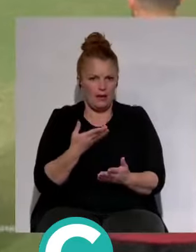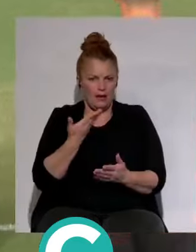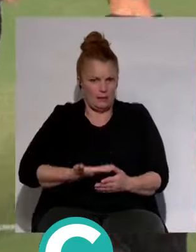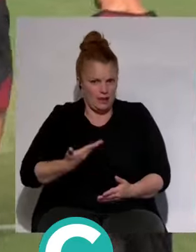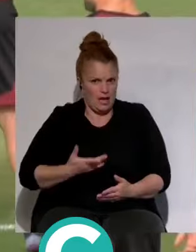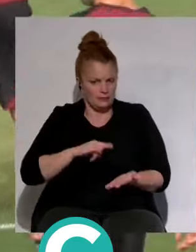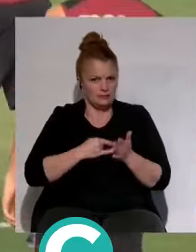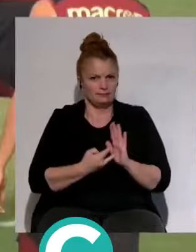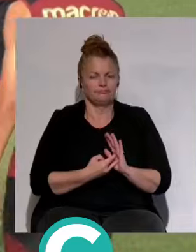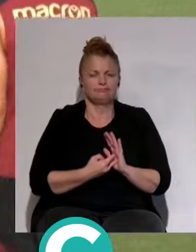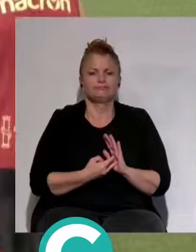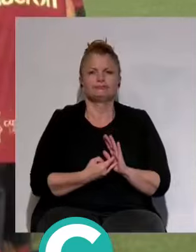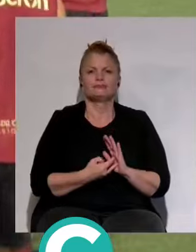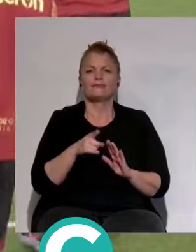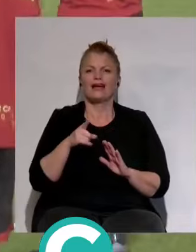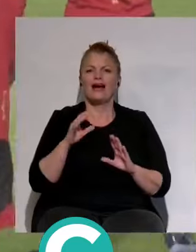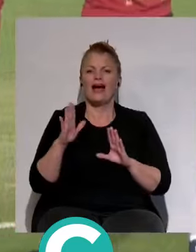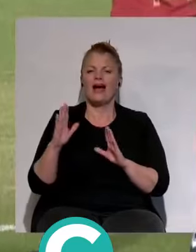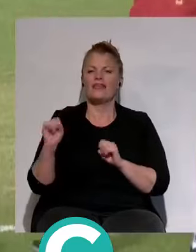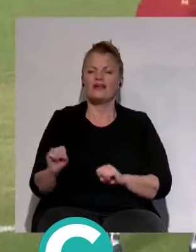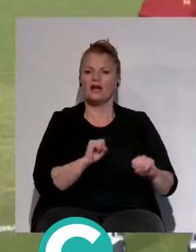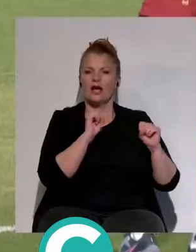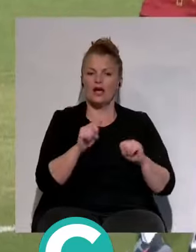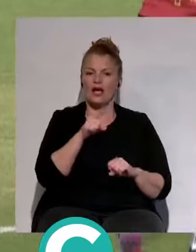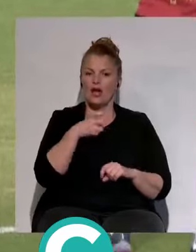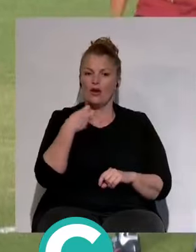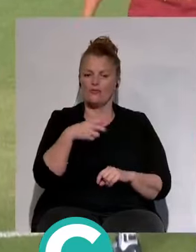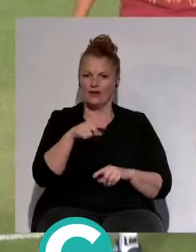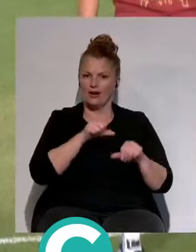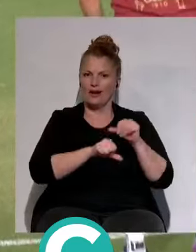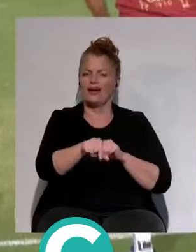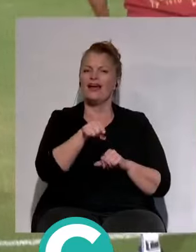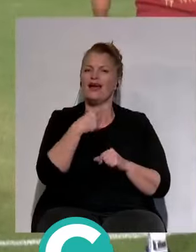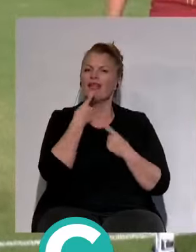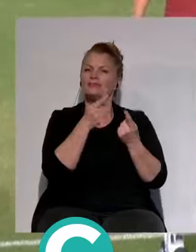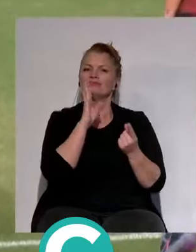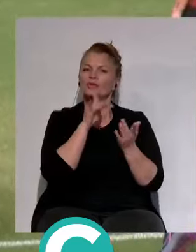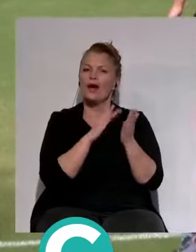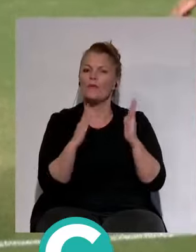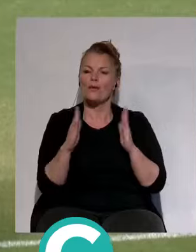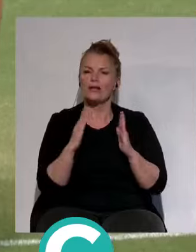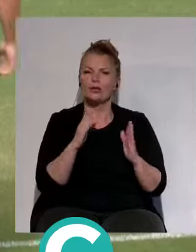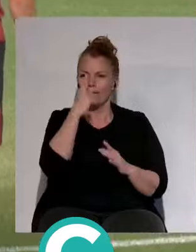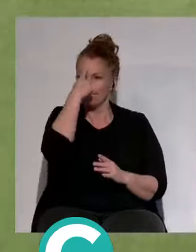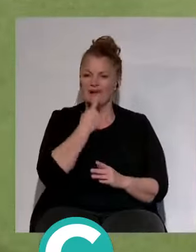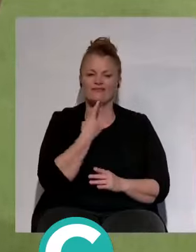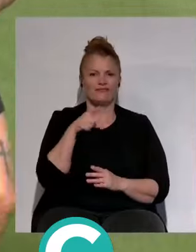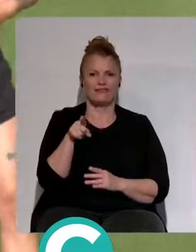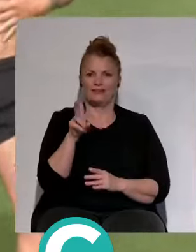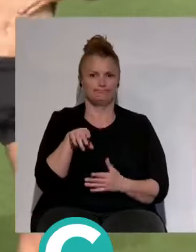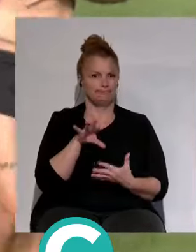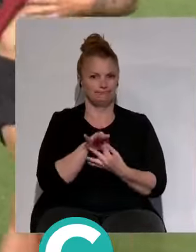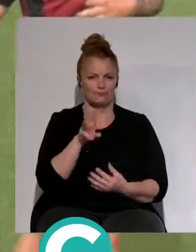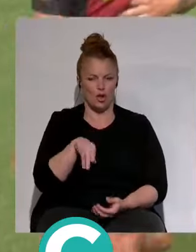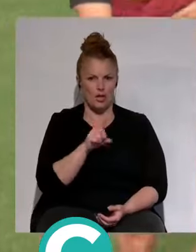y Vizcainal me hagan. defensivo alto... Y de hecho el futbolista que viene es Romy Cuamé que es lo que decíamos en su momento que no era el perfil de Fede. Creo